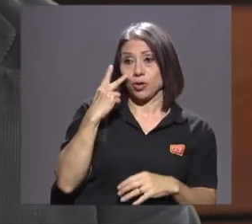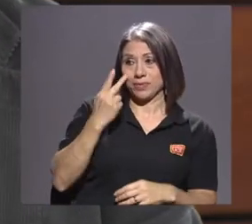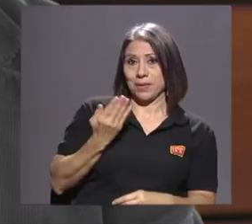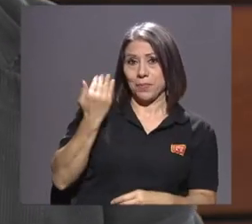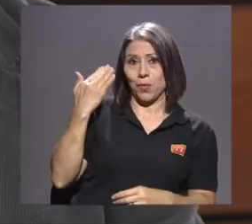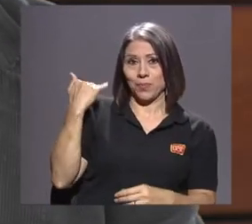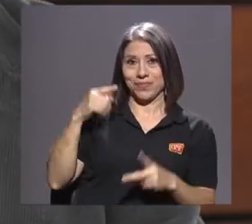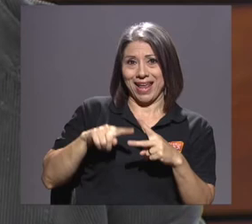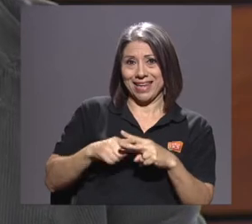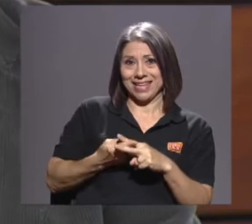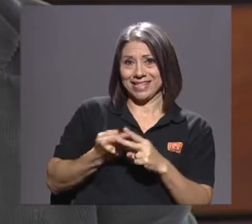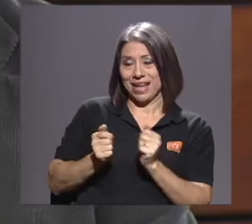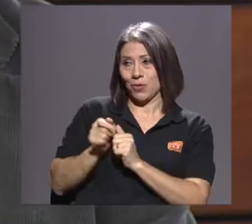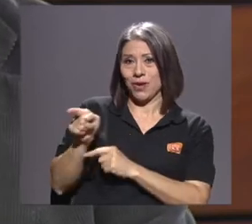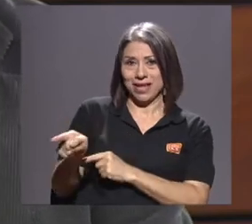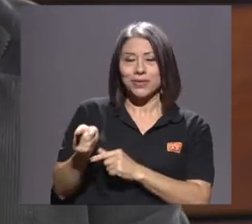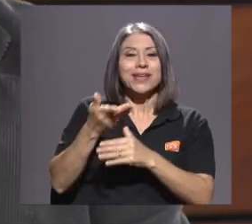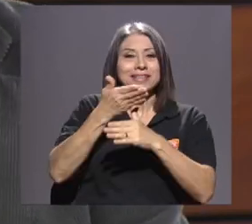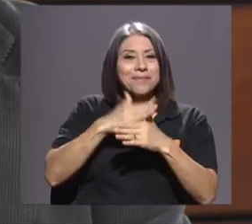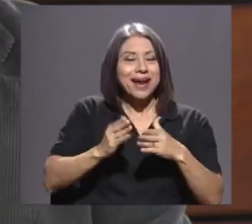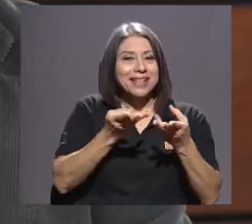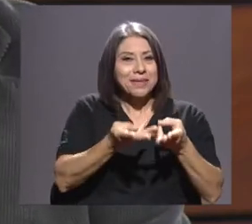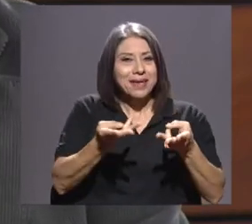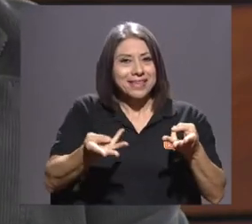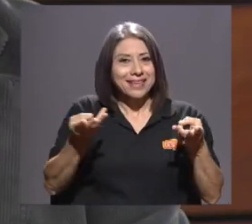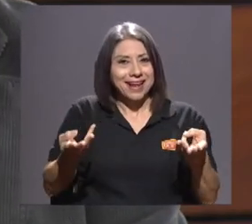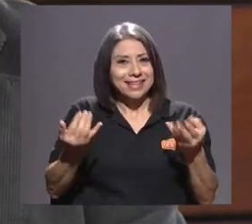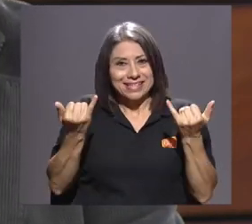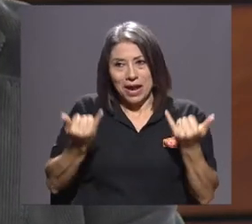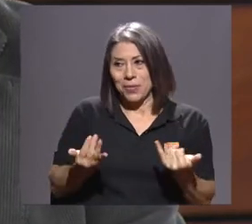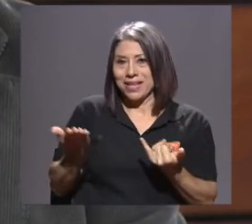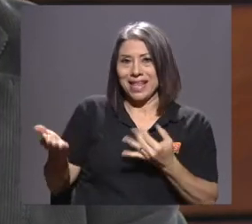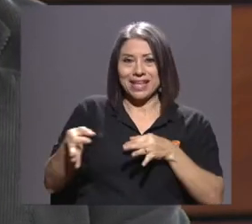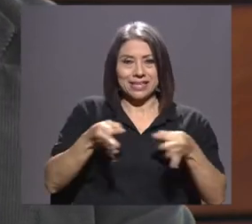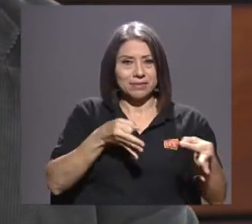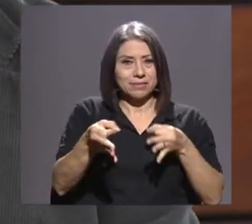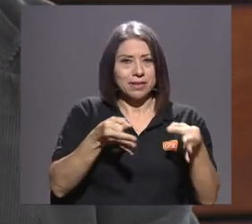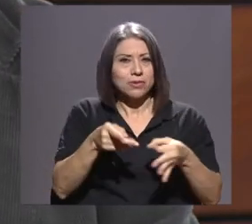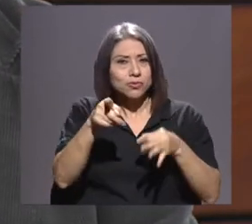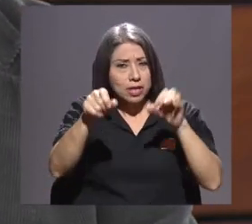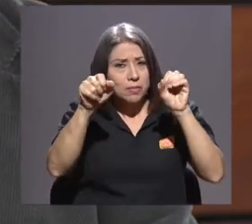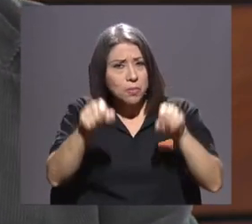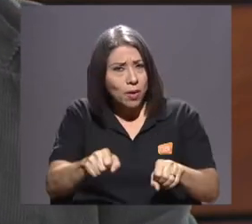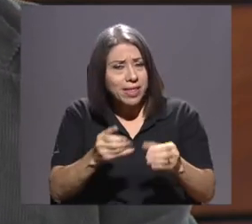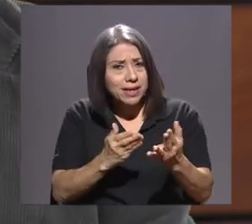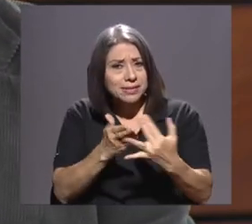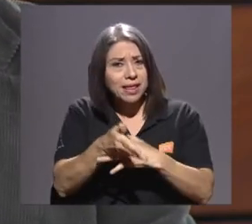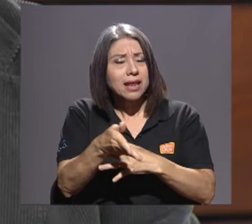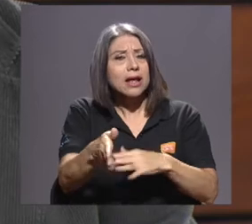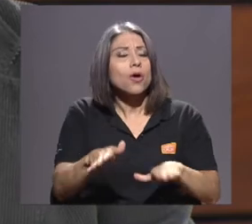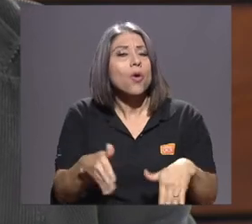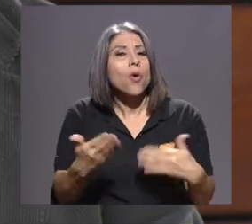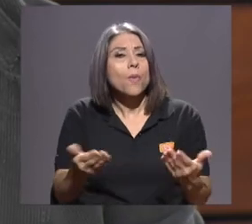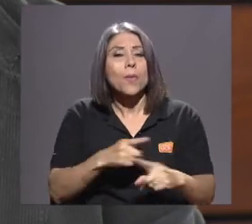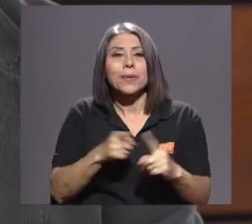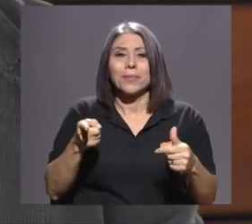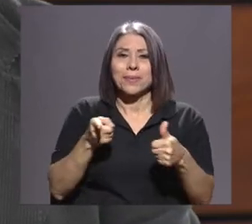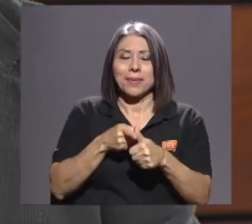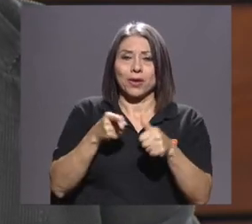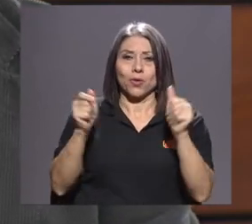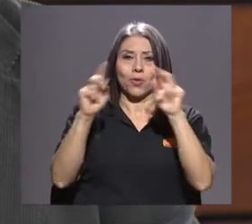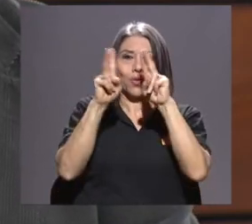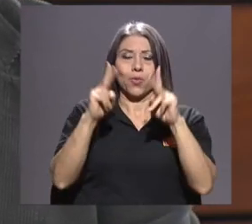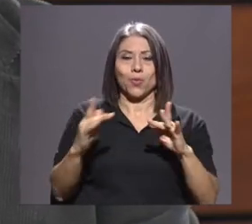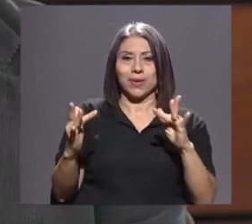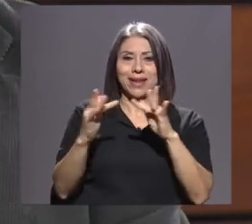al iniciar este bloque es parte de estos materiales que ahorita Mariana nos va a explicar cómo puede usted acceder a ellos. Pero antes vamos a ir con